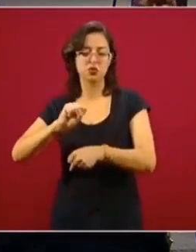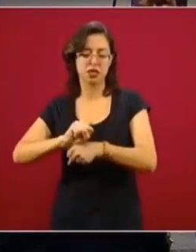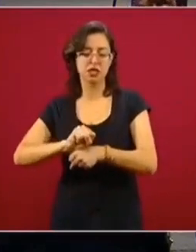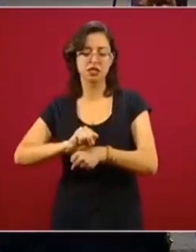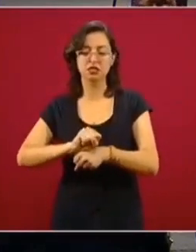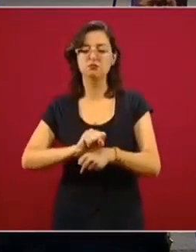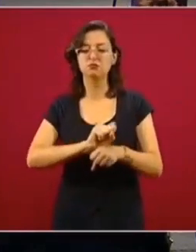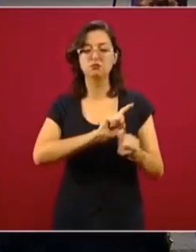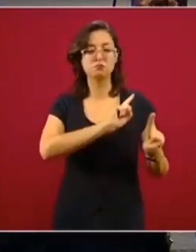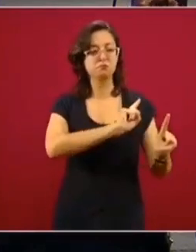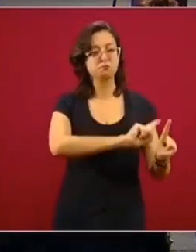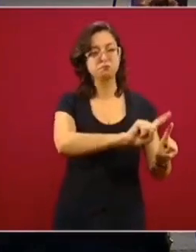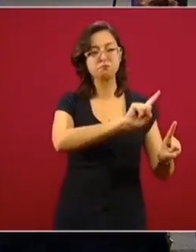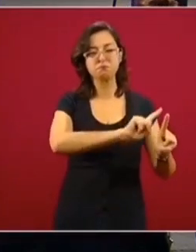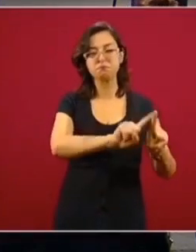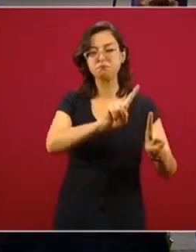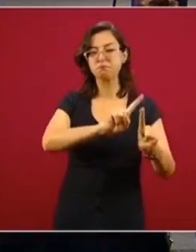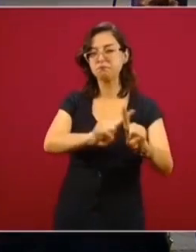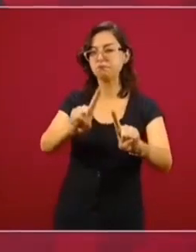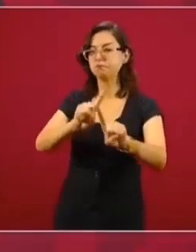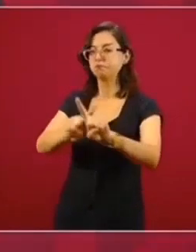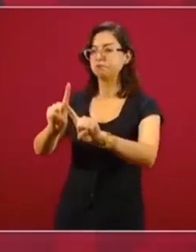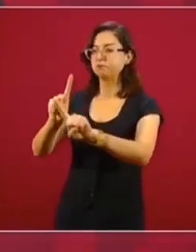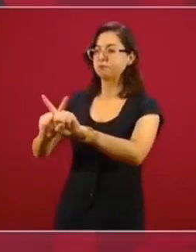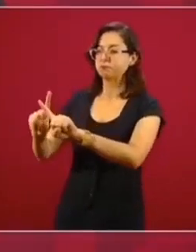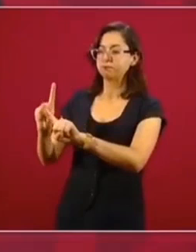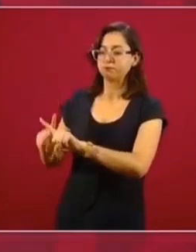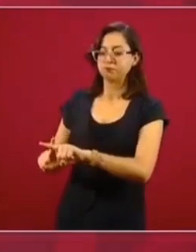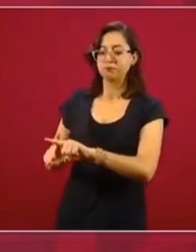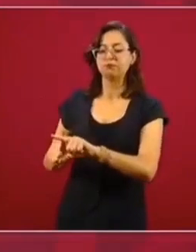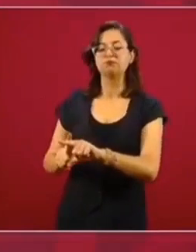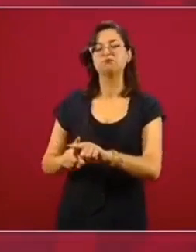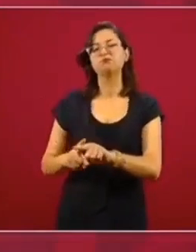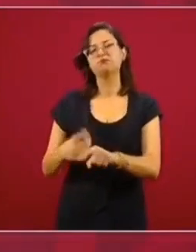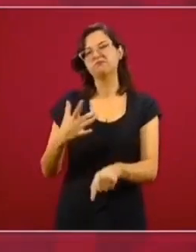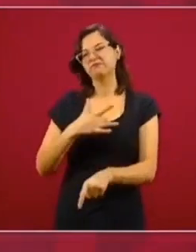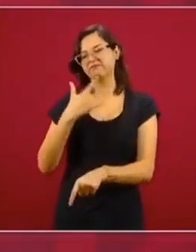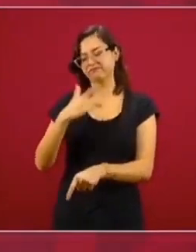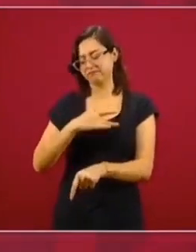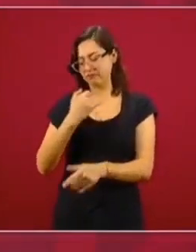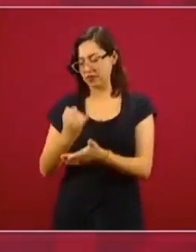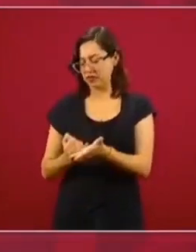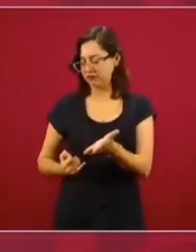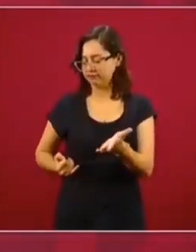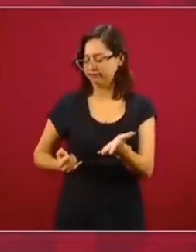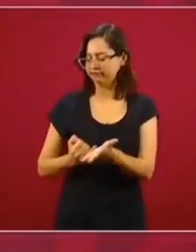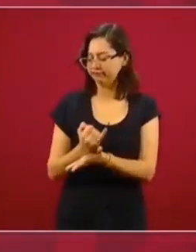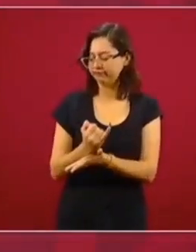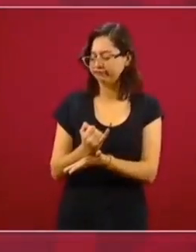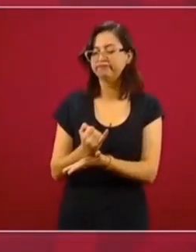ha decidido entregar de manera directa